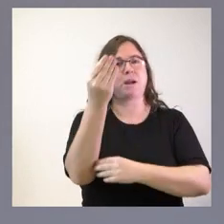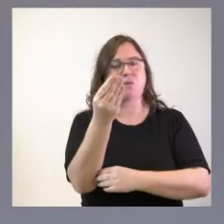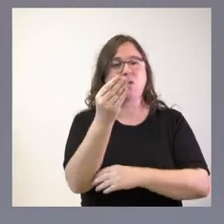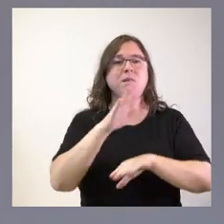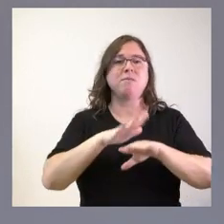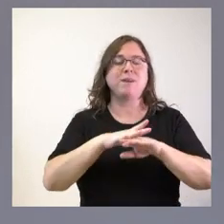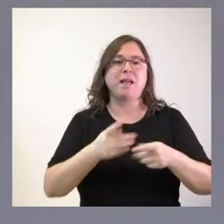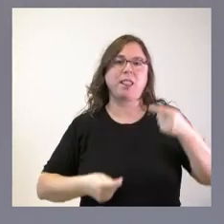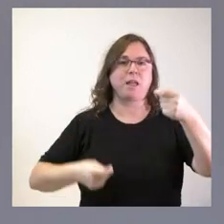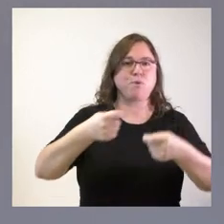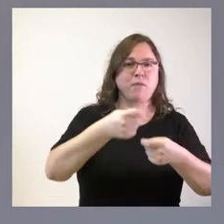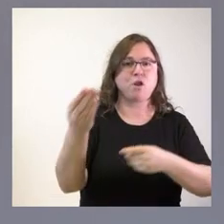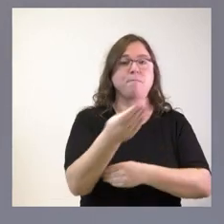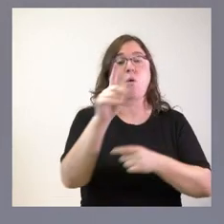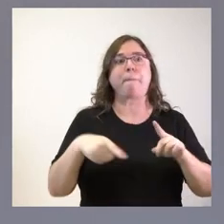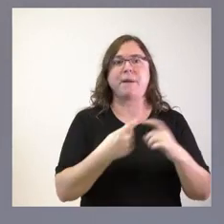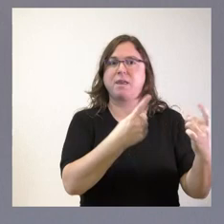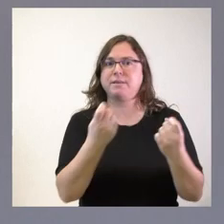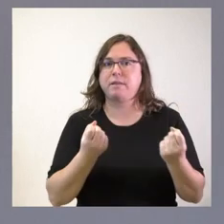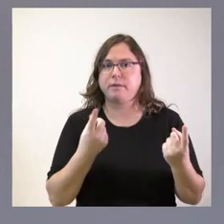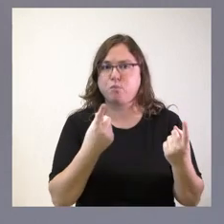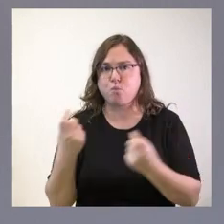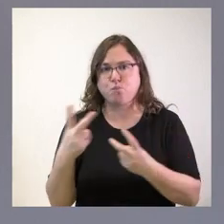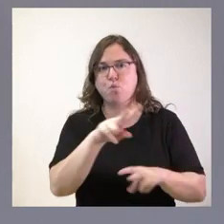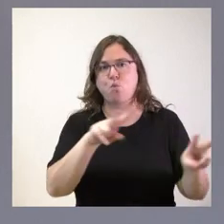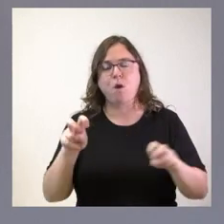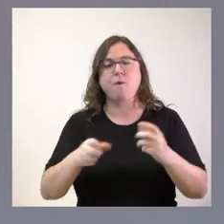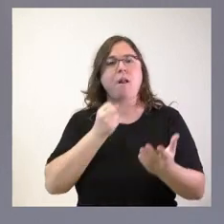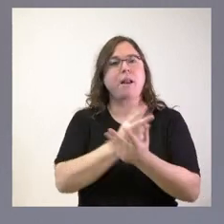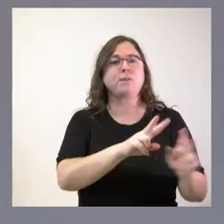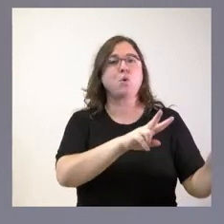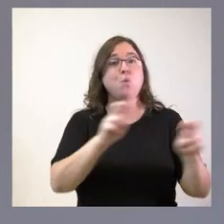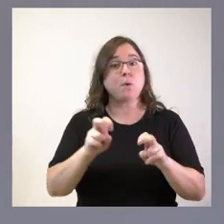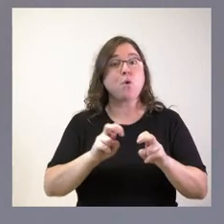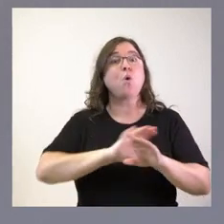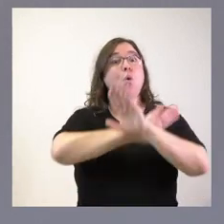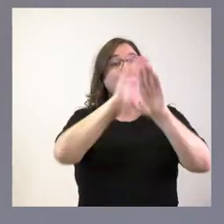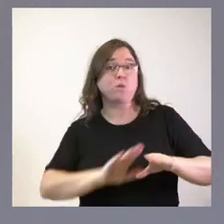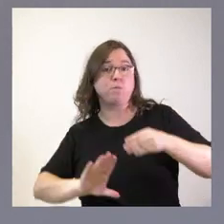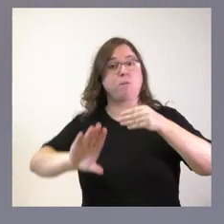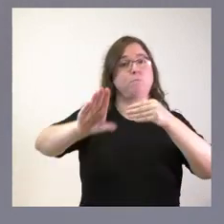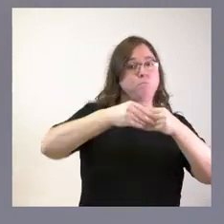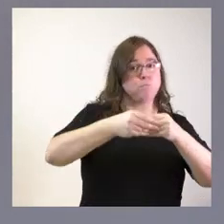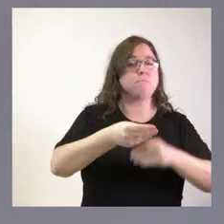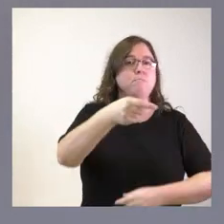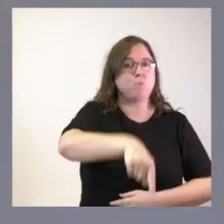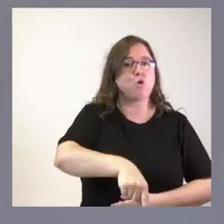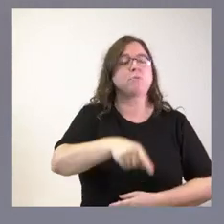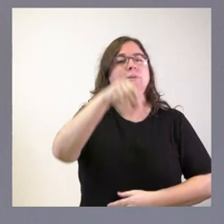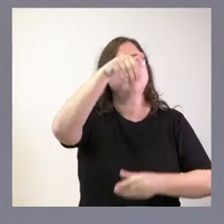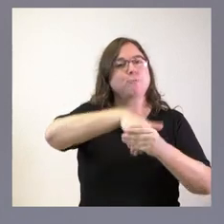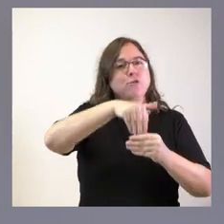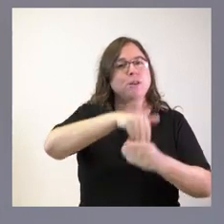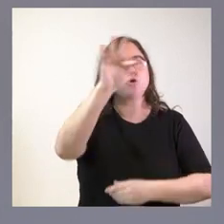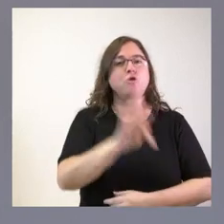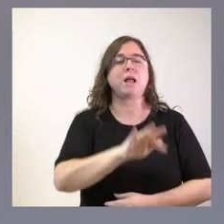aportaciones y de nuevas necesidades y nuevos retos. Y la última de esas aportaciones es la que hacemos hoy con un contenido de 51